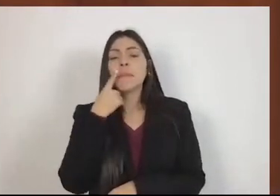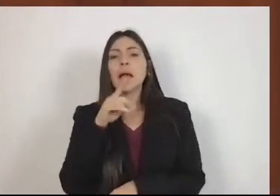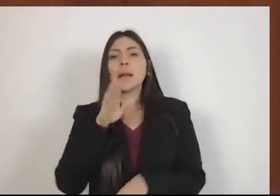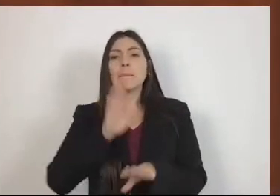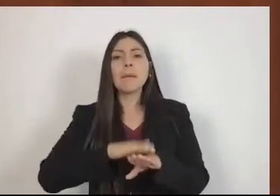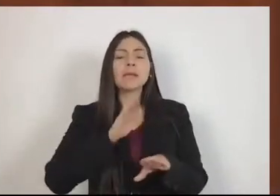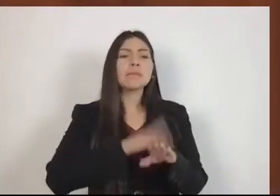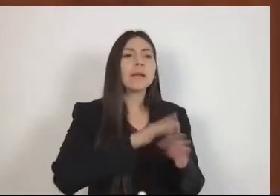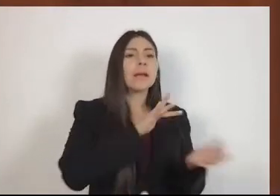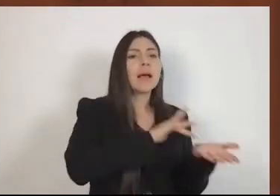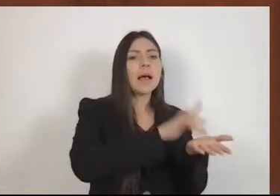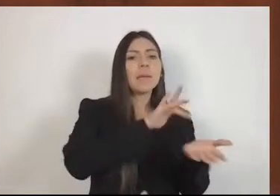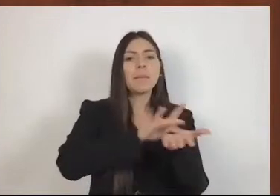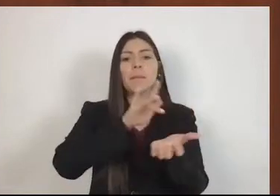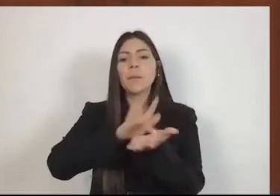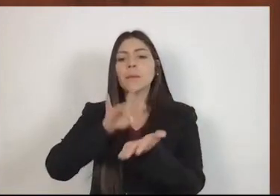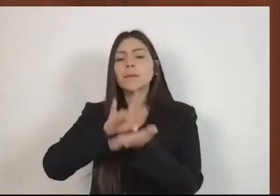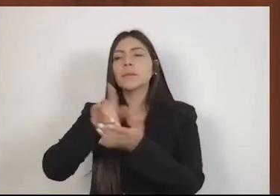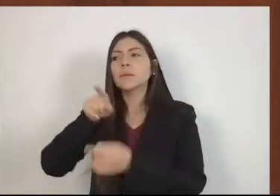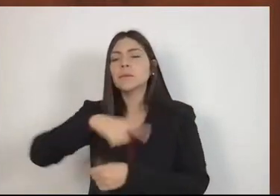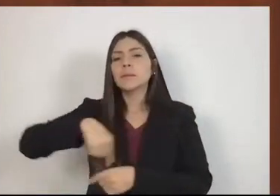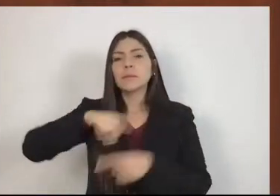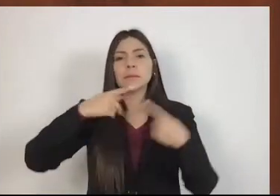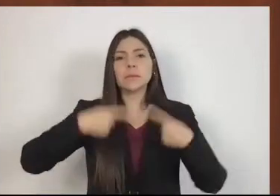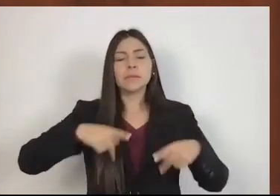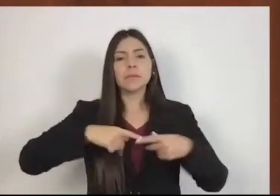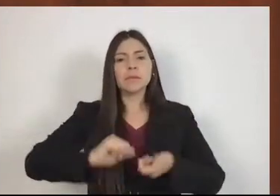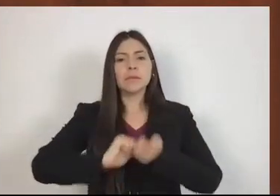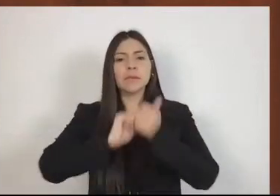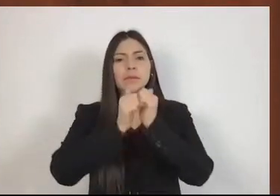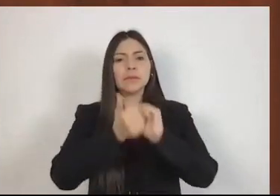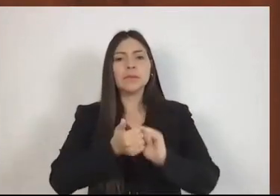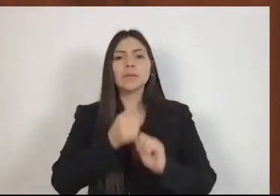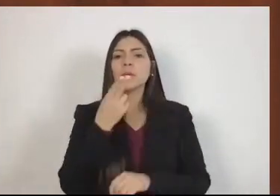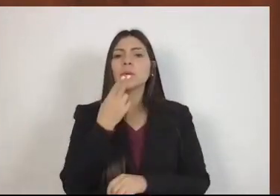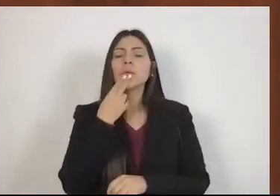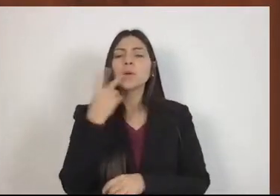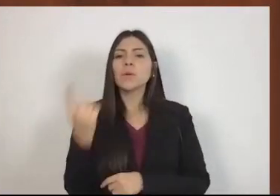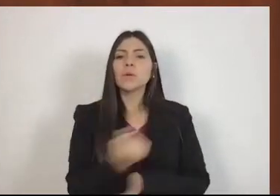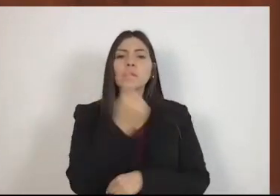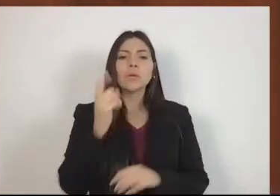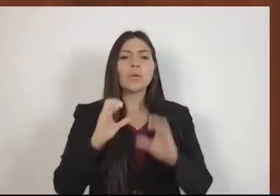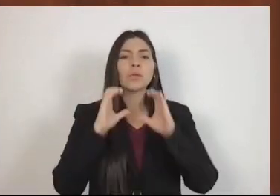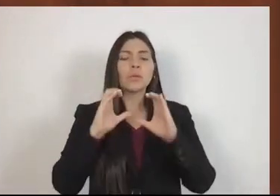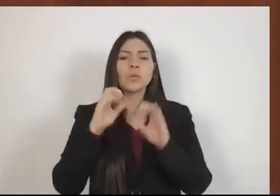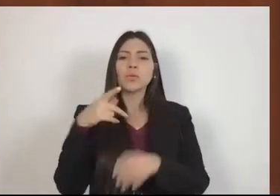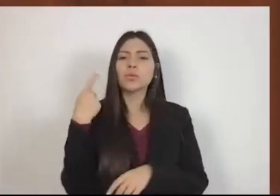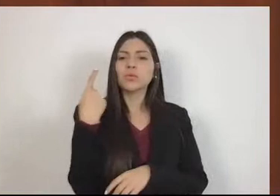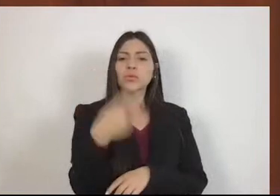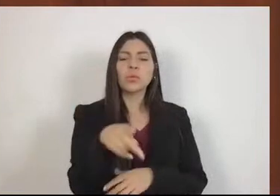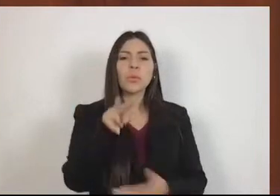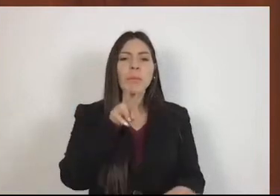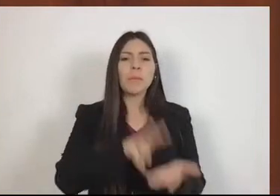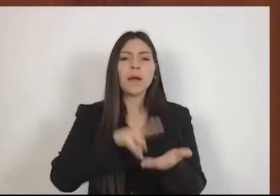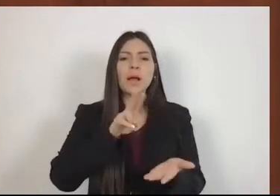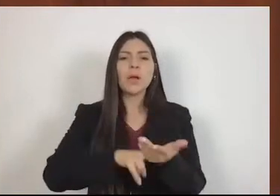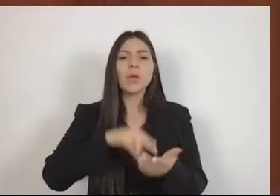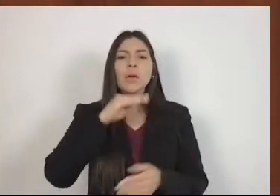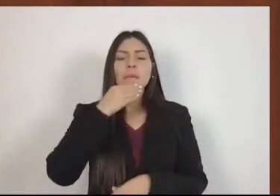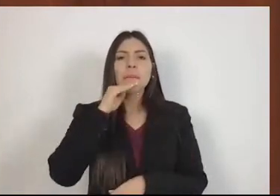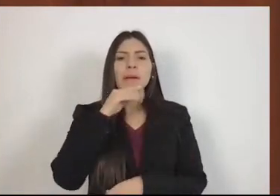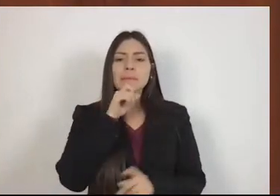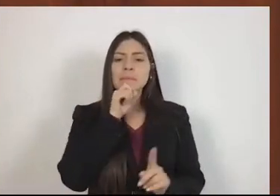preservar la biodiversidad genética y las variaciones tradicionales que cuenten con potencial de mercado.